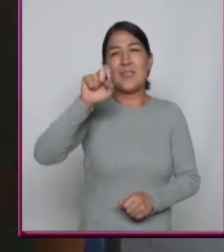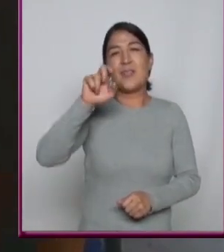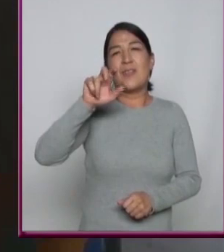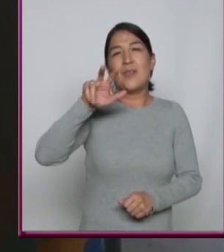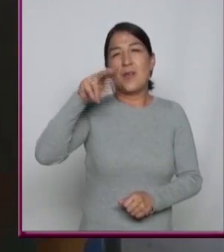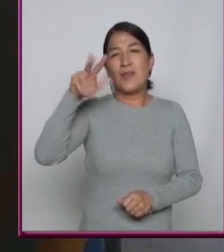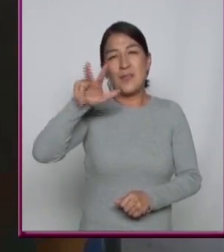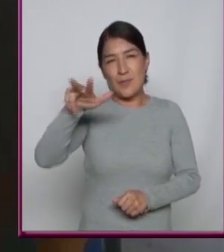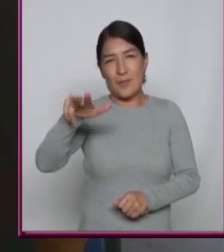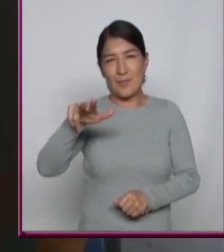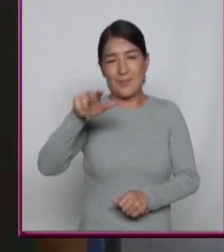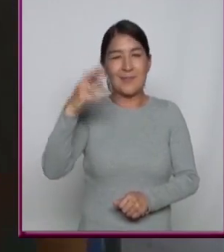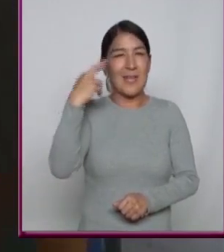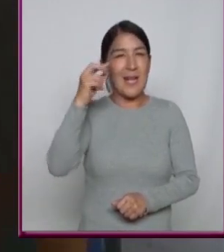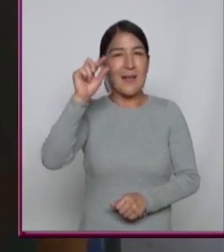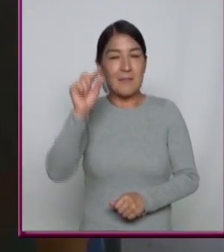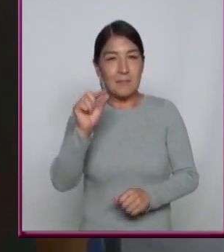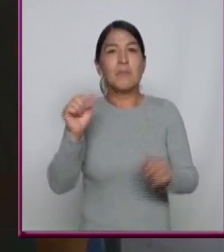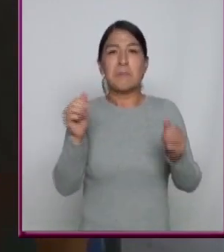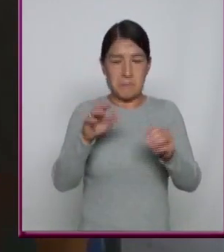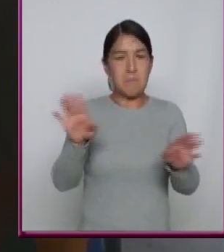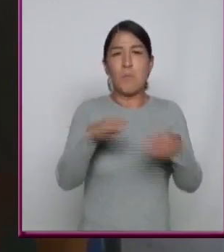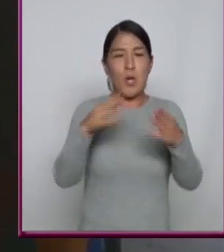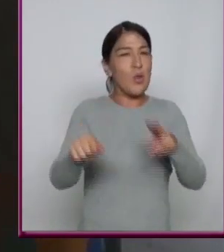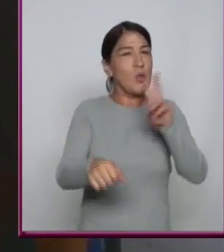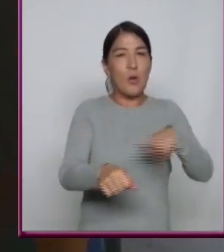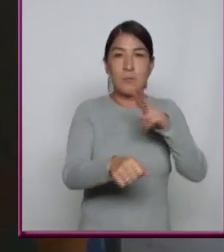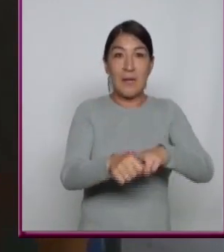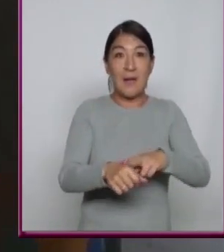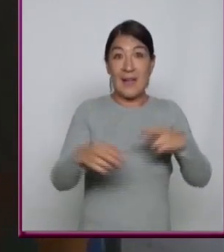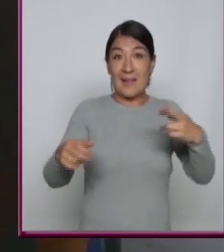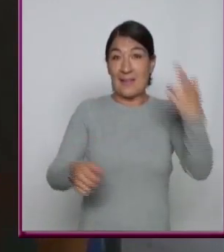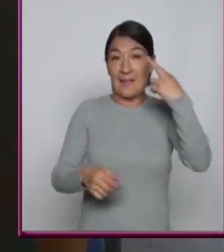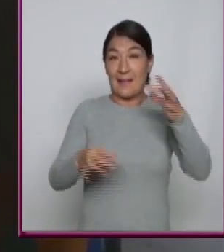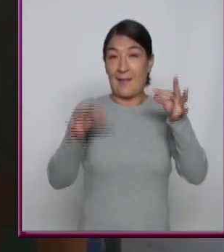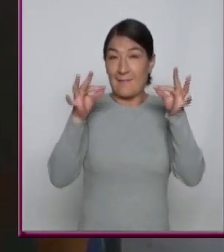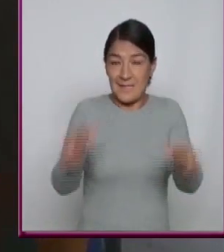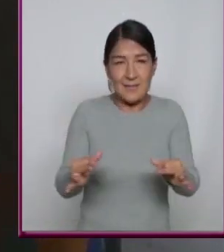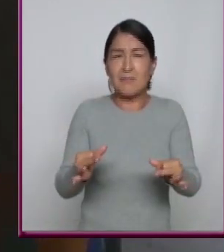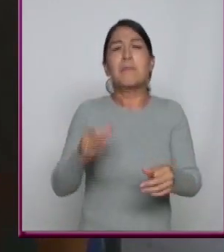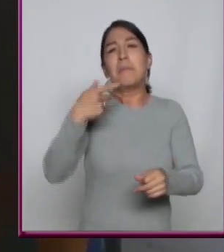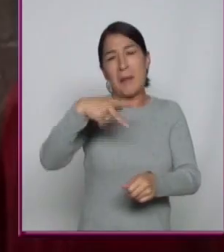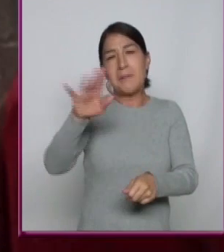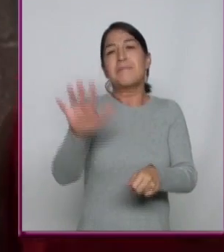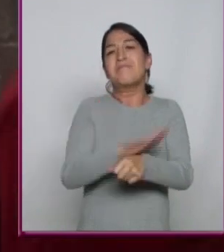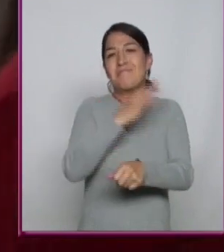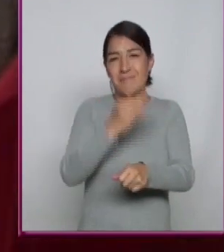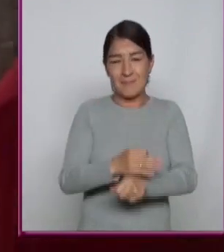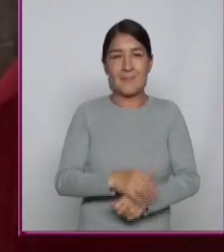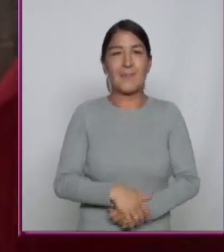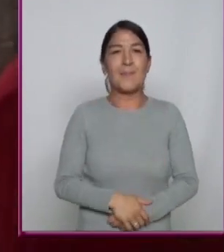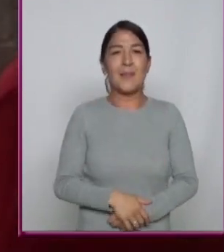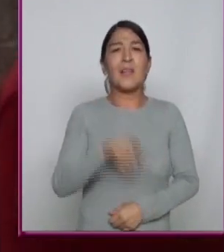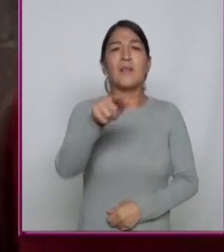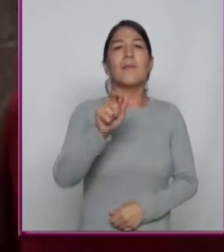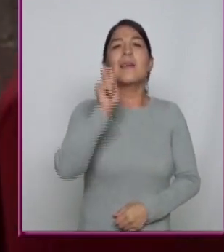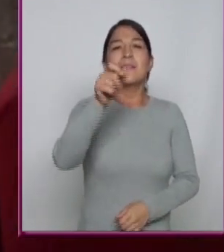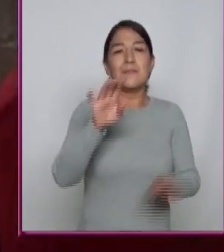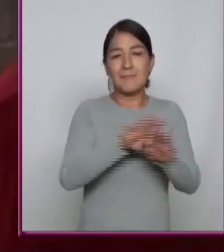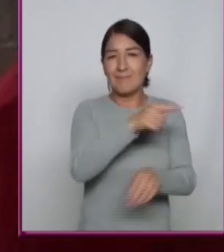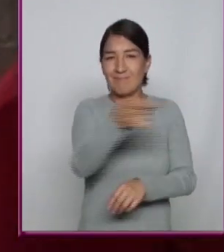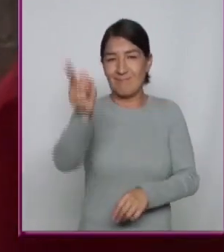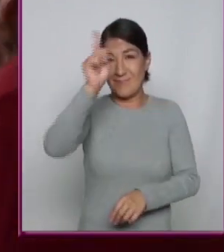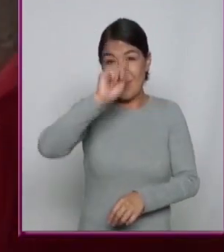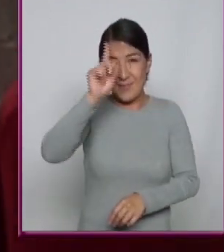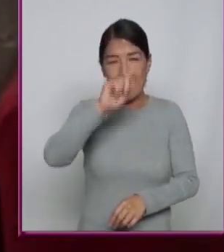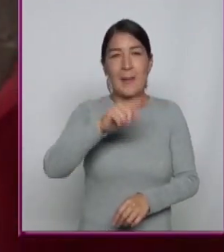Configuración Bastante Estándar No suena Excelente Pero es Bastante aceptable ¿Qué es lo que Le recomendaría A